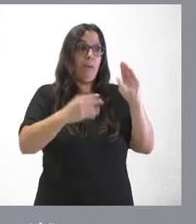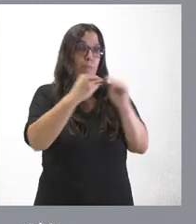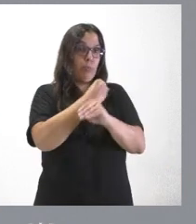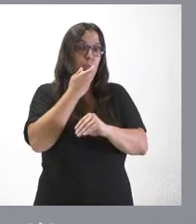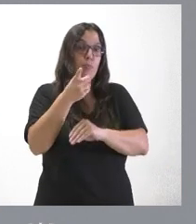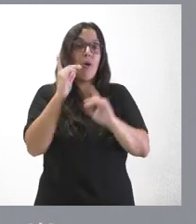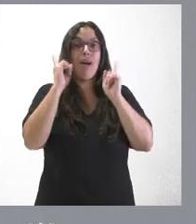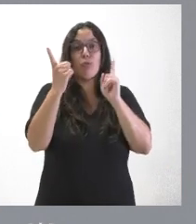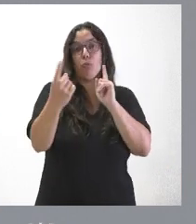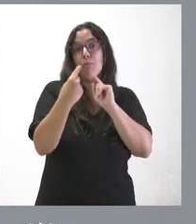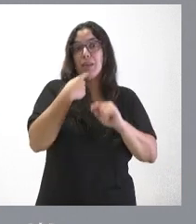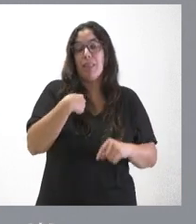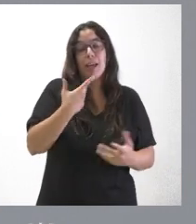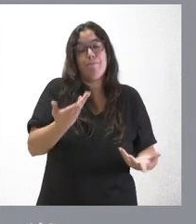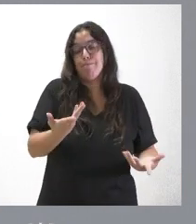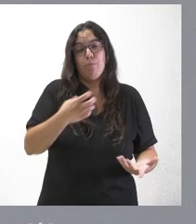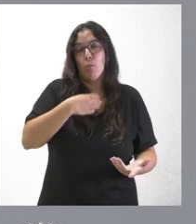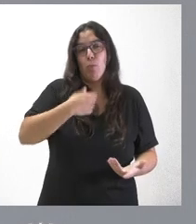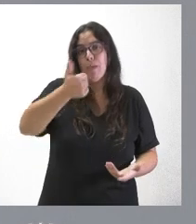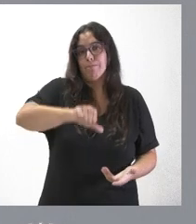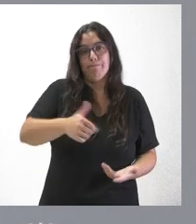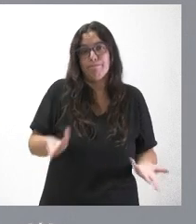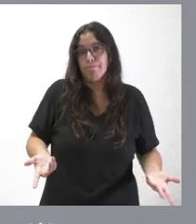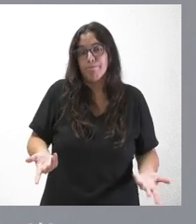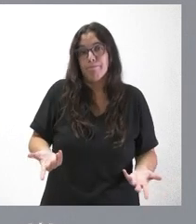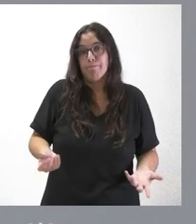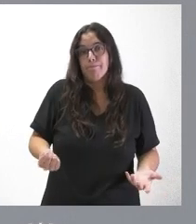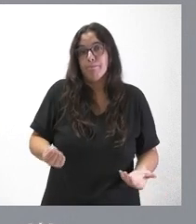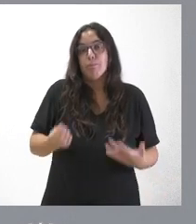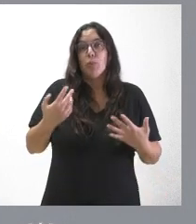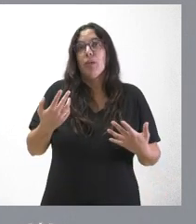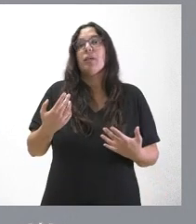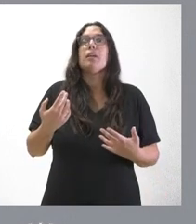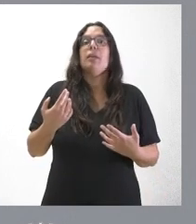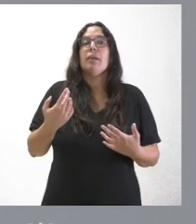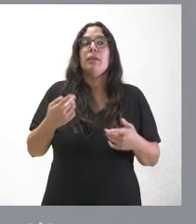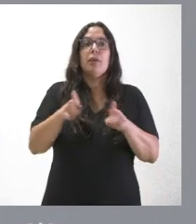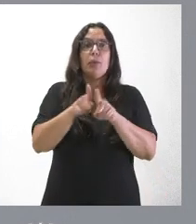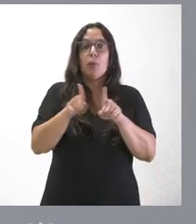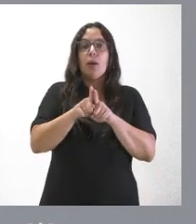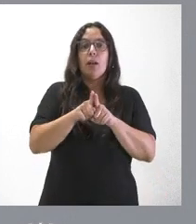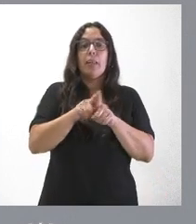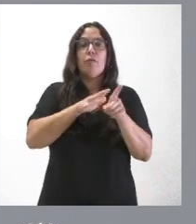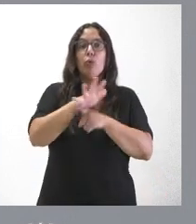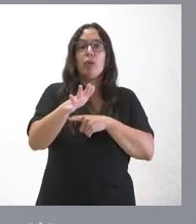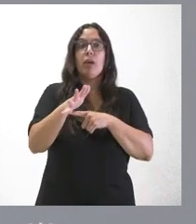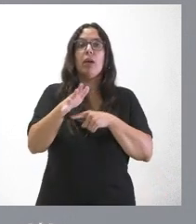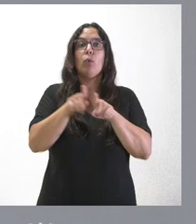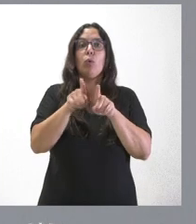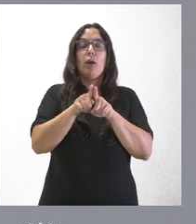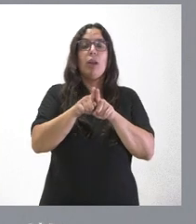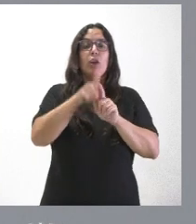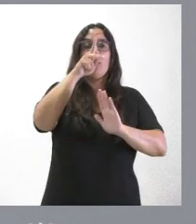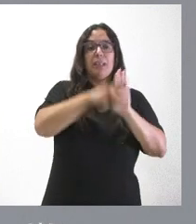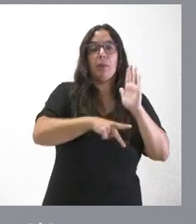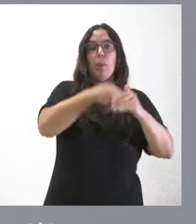el caso que usted me plantea, pues no lo podrán obtener. Y, por tanto, hay dos elementos que nos suben de referencia, que es la normativa, el procedimiento y la ley. Y el